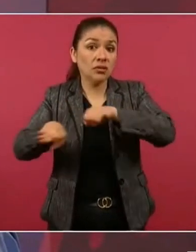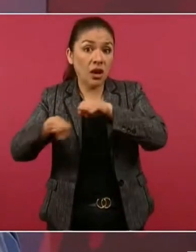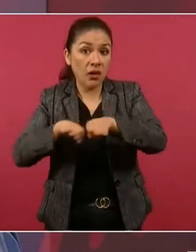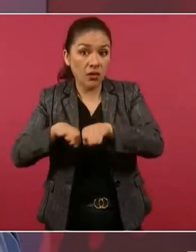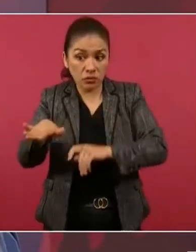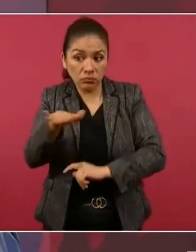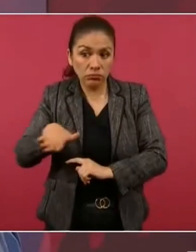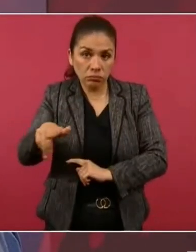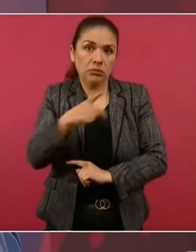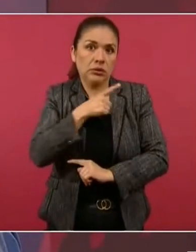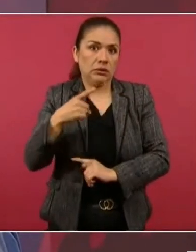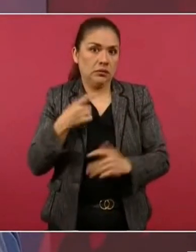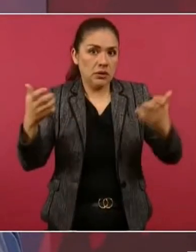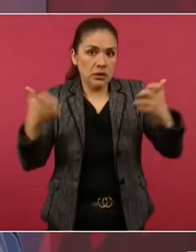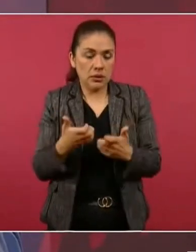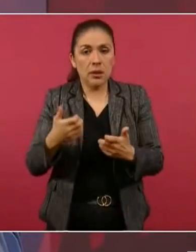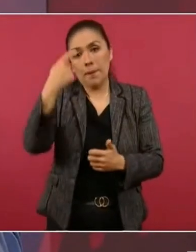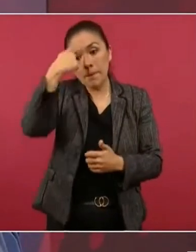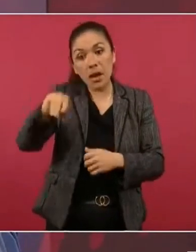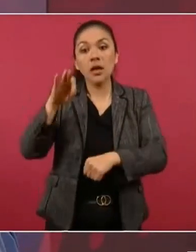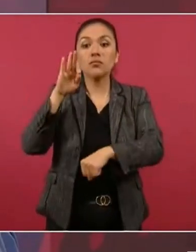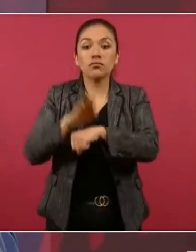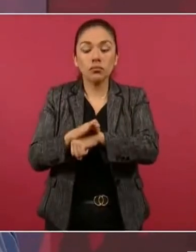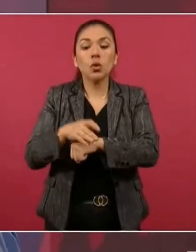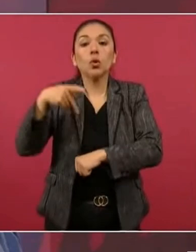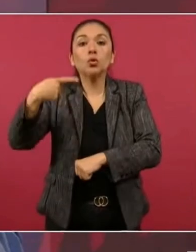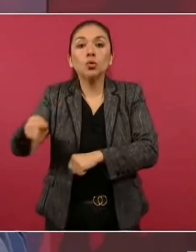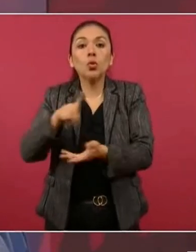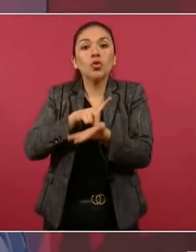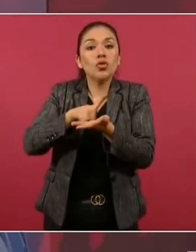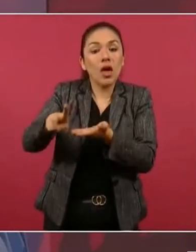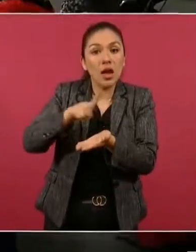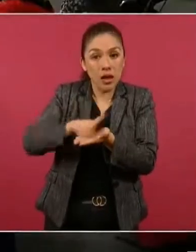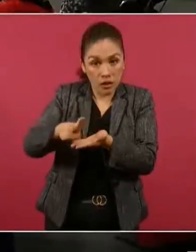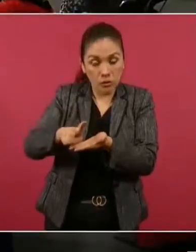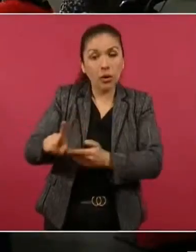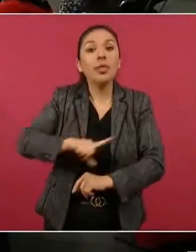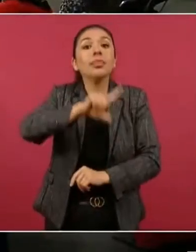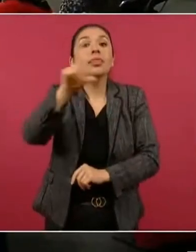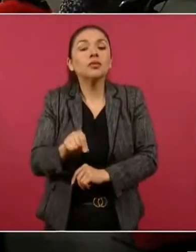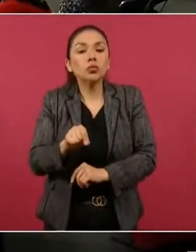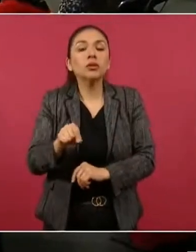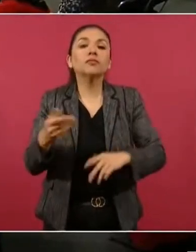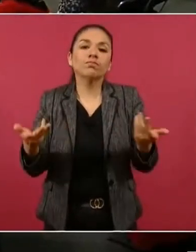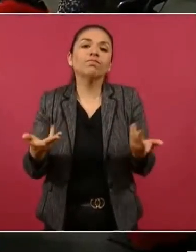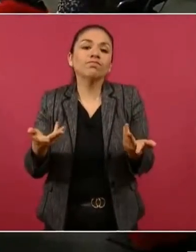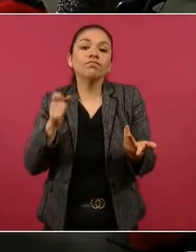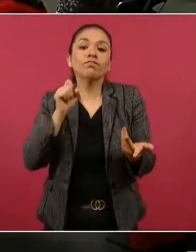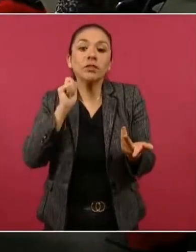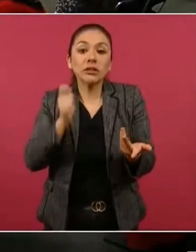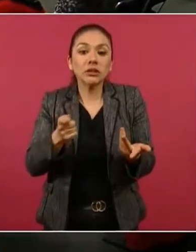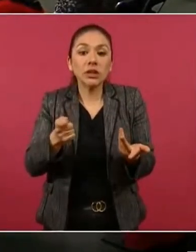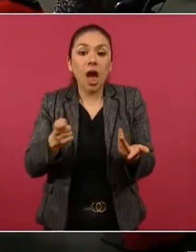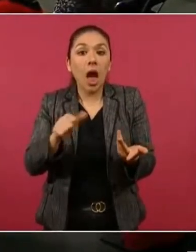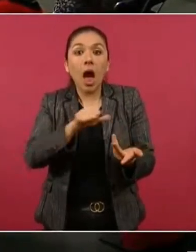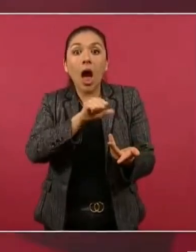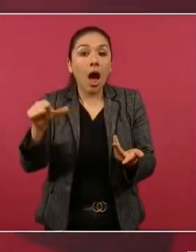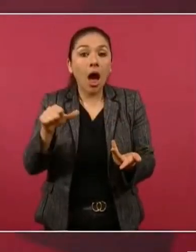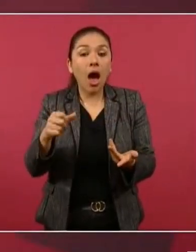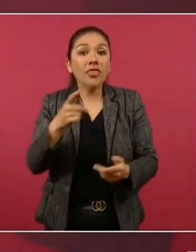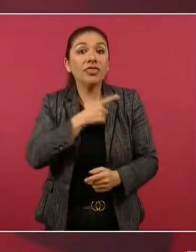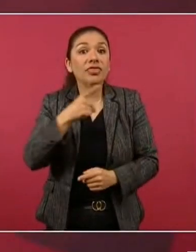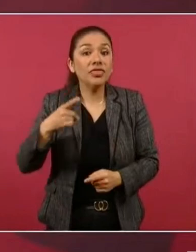procedimientos, es garantizarles a ellos sus derechos. Y luego, lo que tiene que ver con las deudas